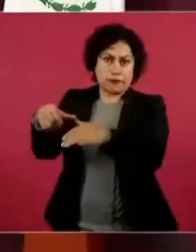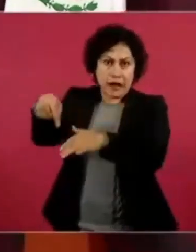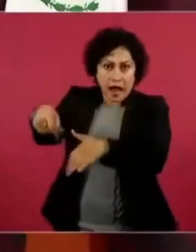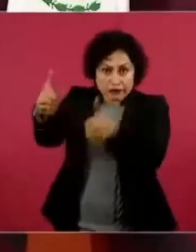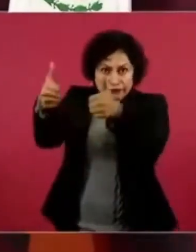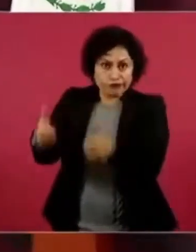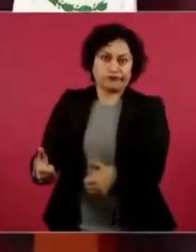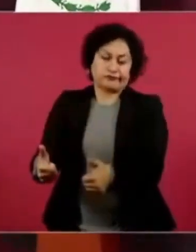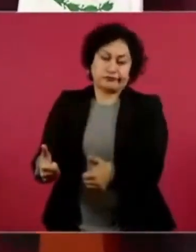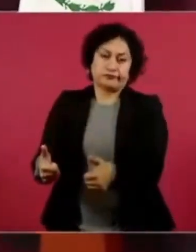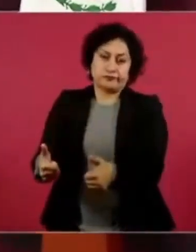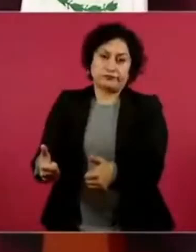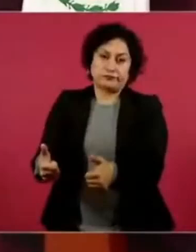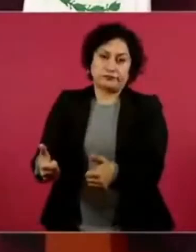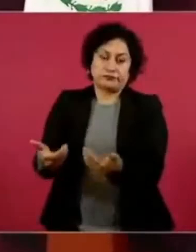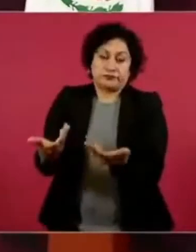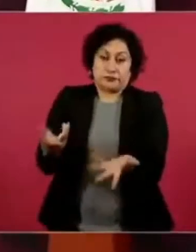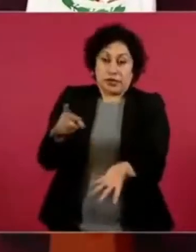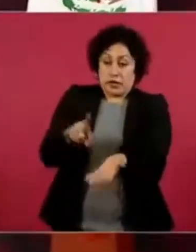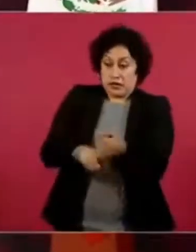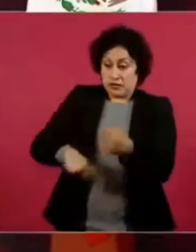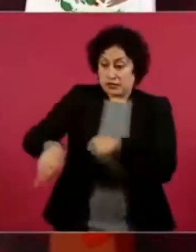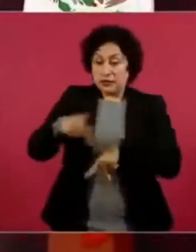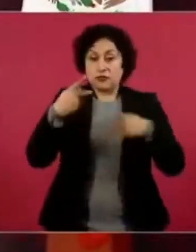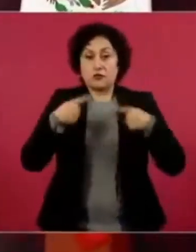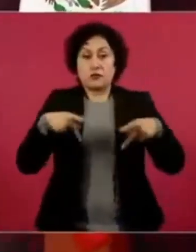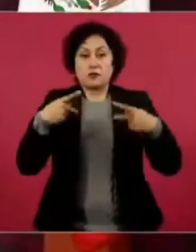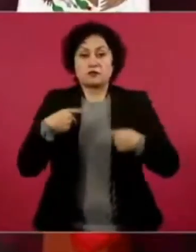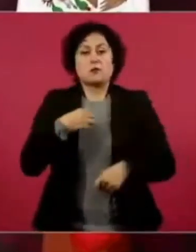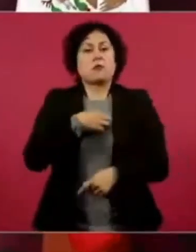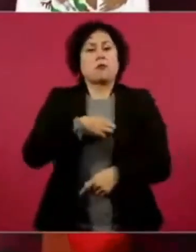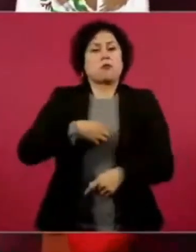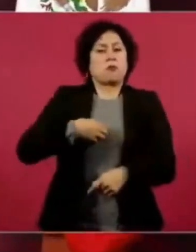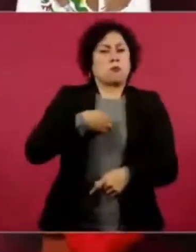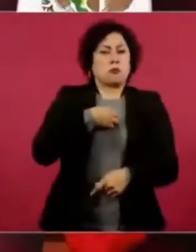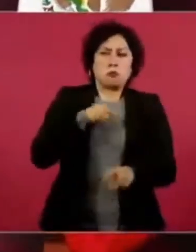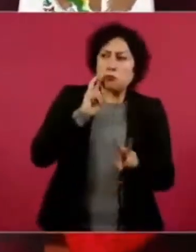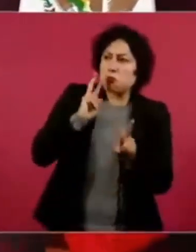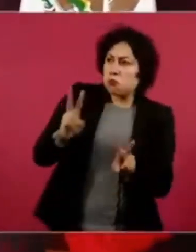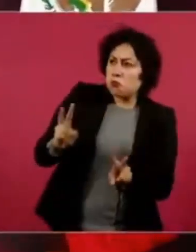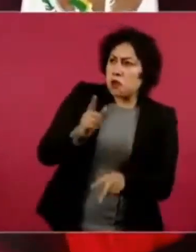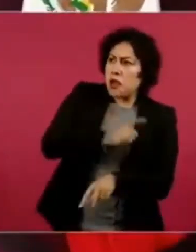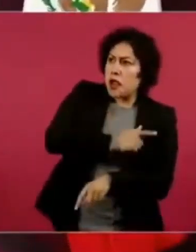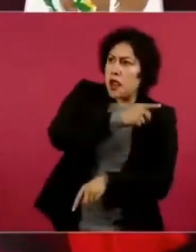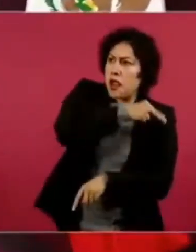Y la gente está muy contenta con la Guardia Nacional.